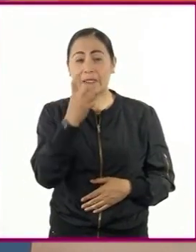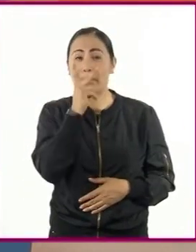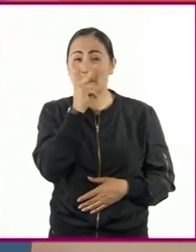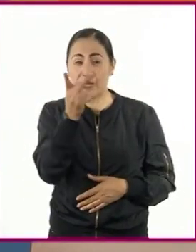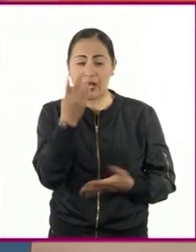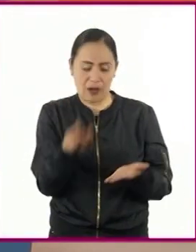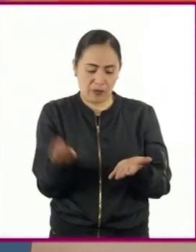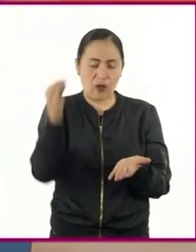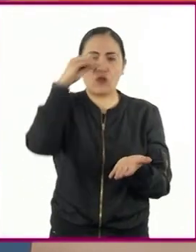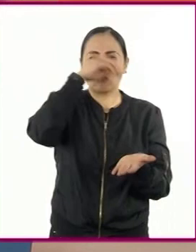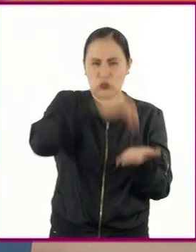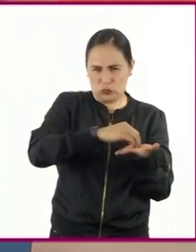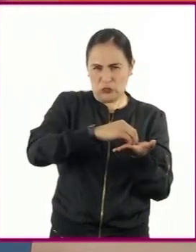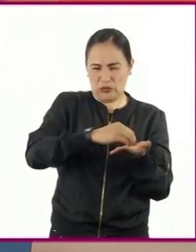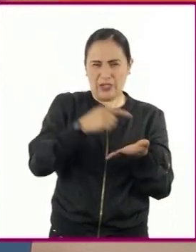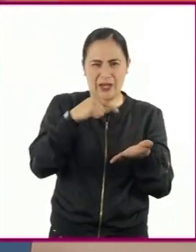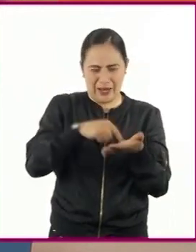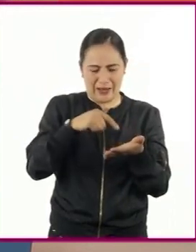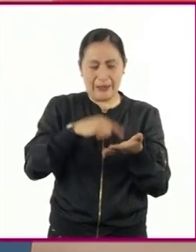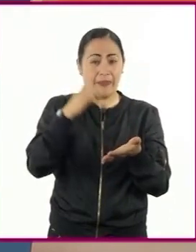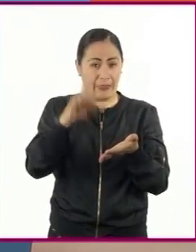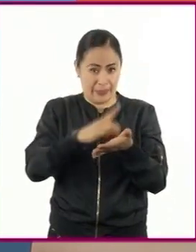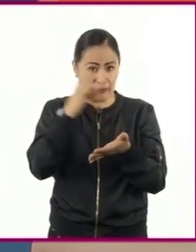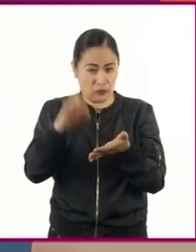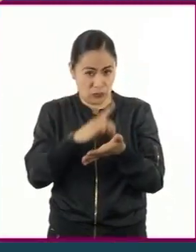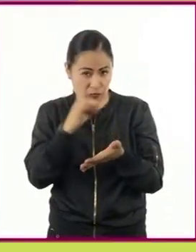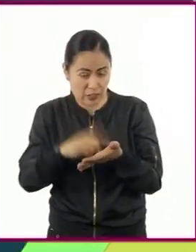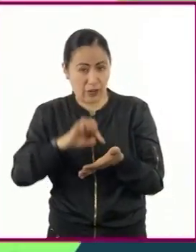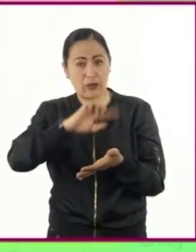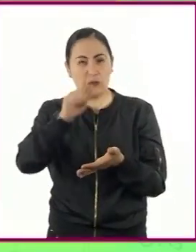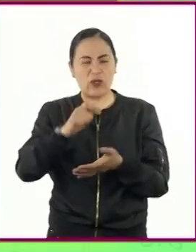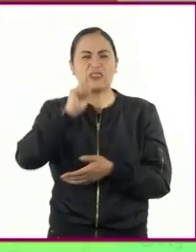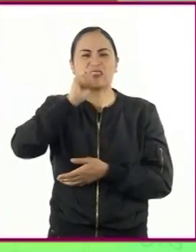abecedario biológico, definirla e ilustrarla.